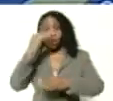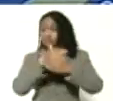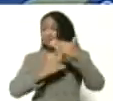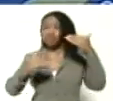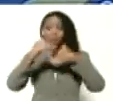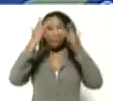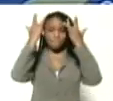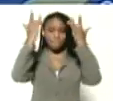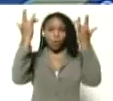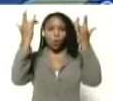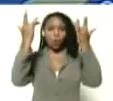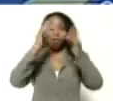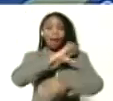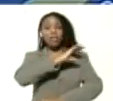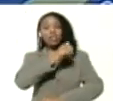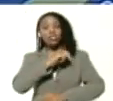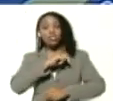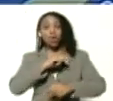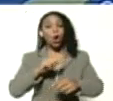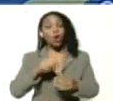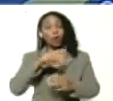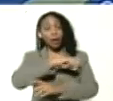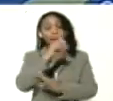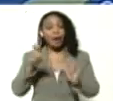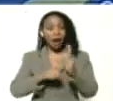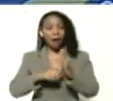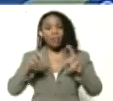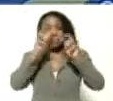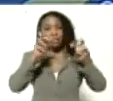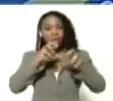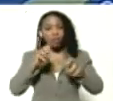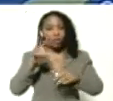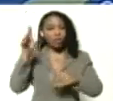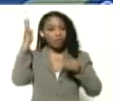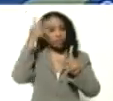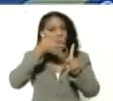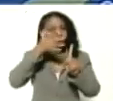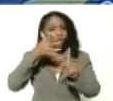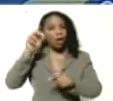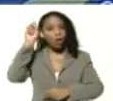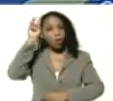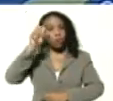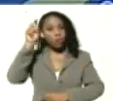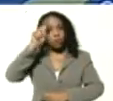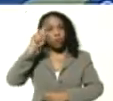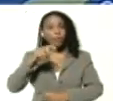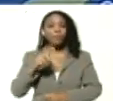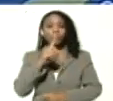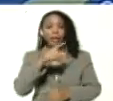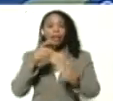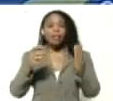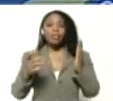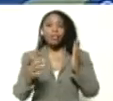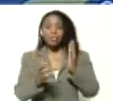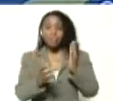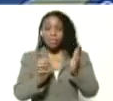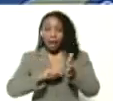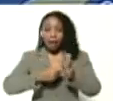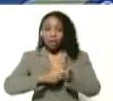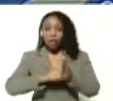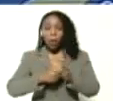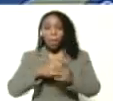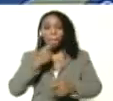De la Dirección General de Investigación y Formación Docente. Colectivo técnico pedagógico del